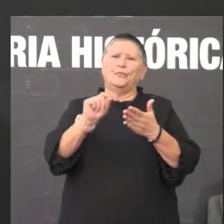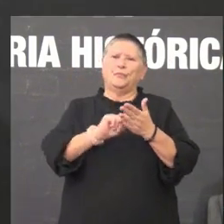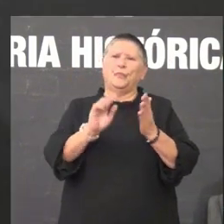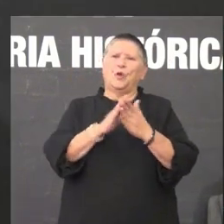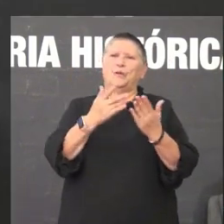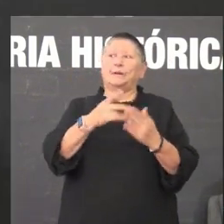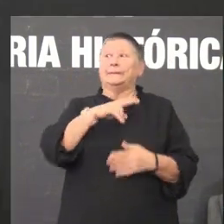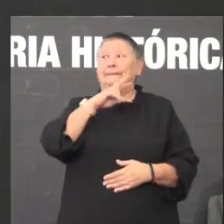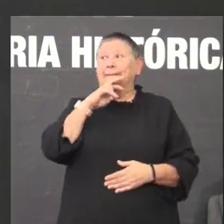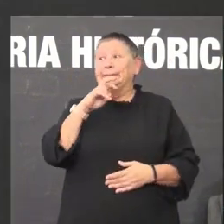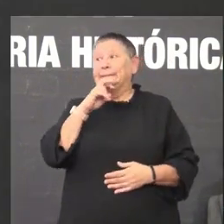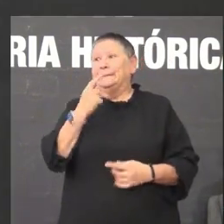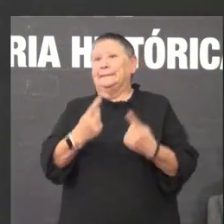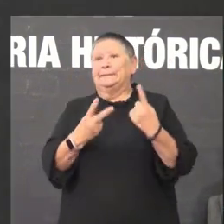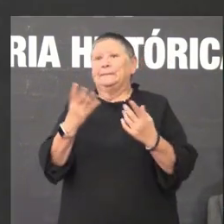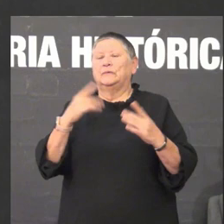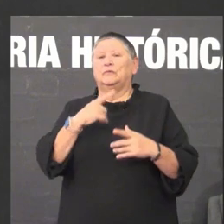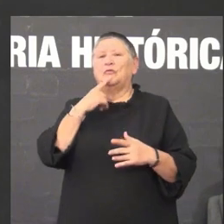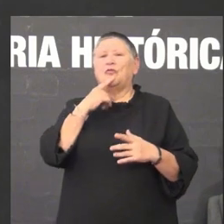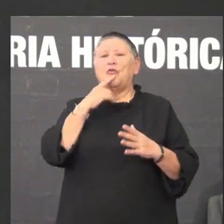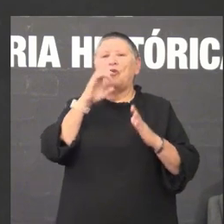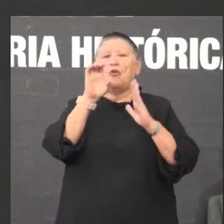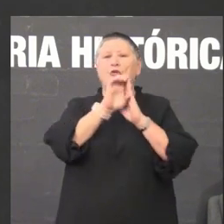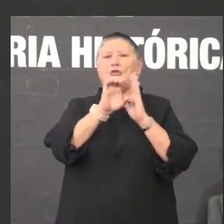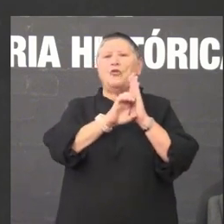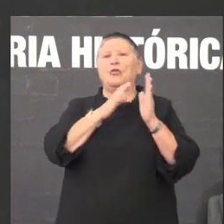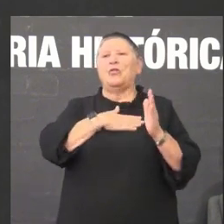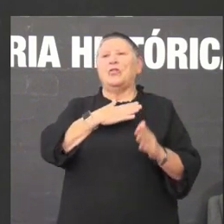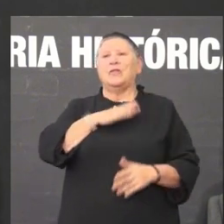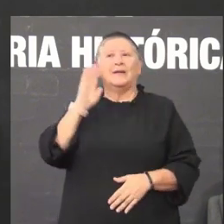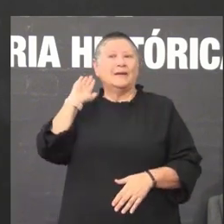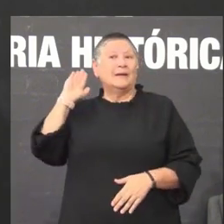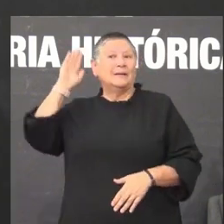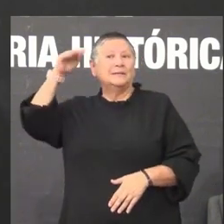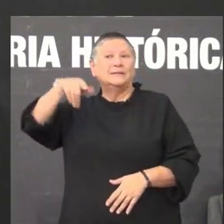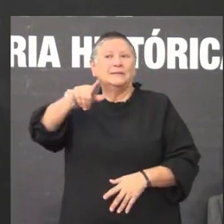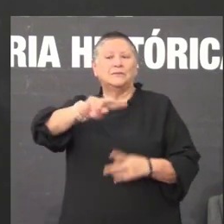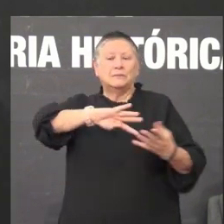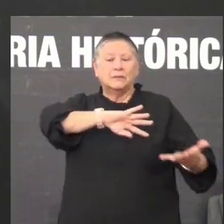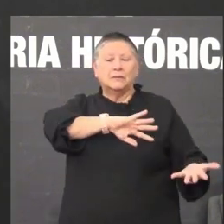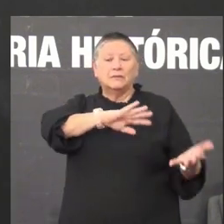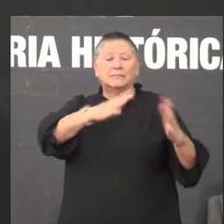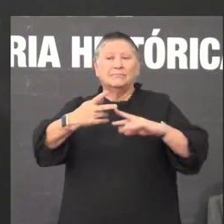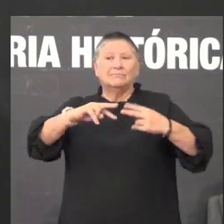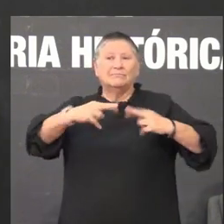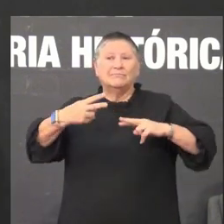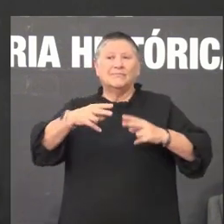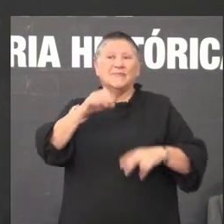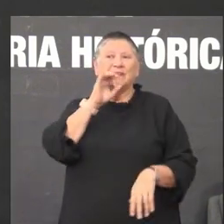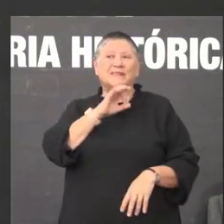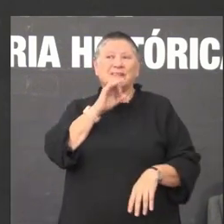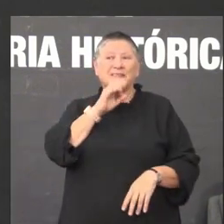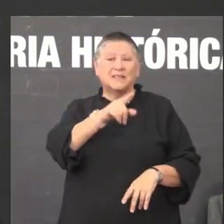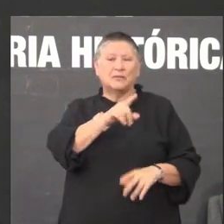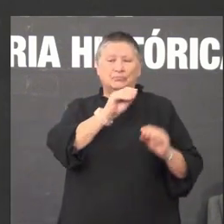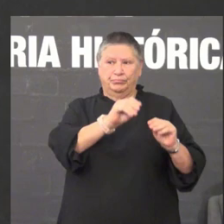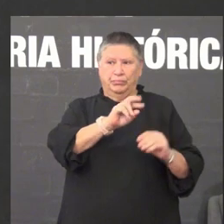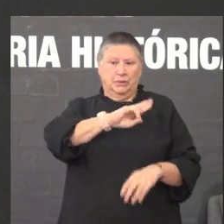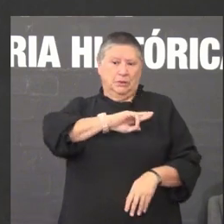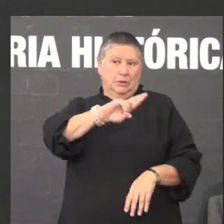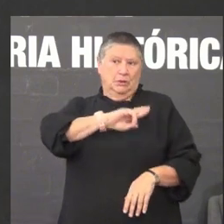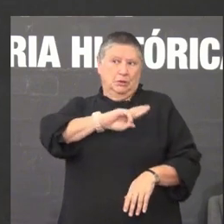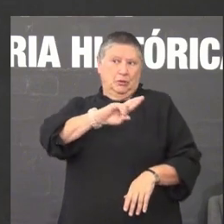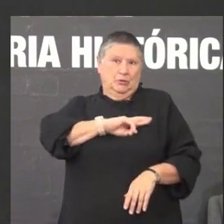conservar ningún exemplar o Códice Calistino que era a traduxión ao galego dunha obra de origen religiosa non do